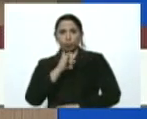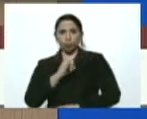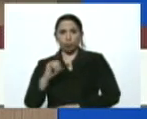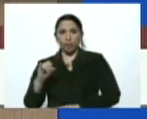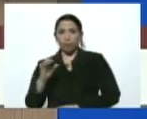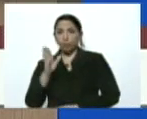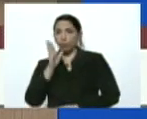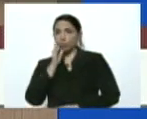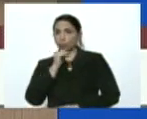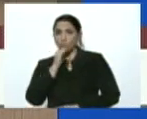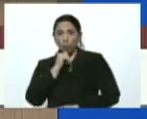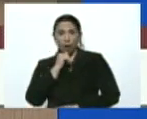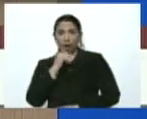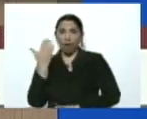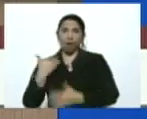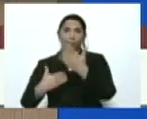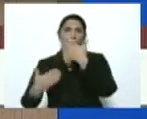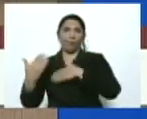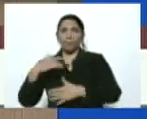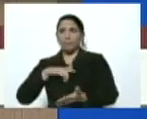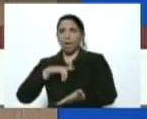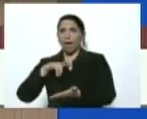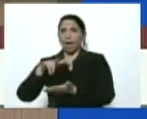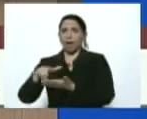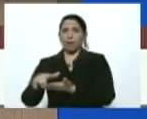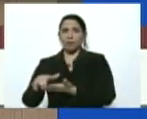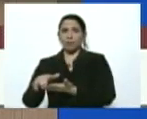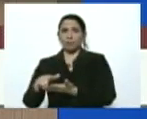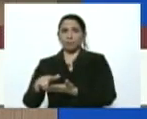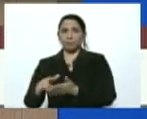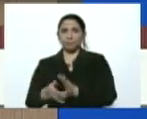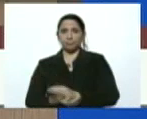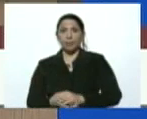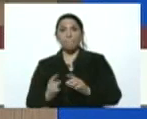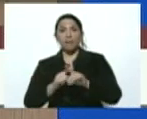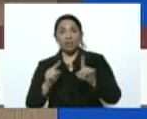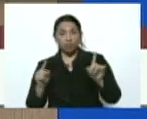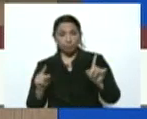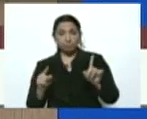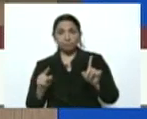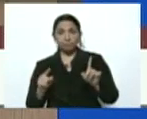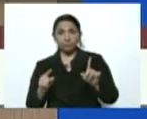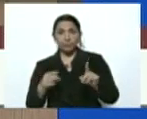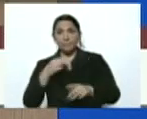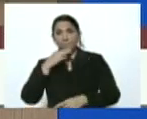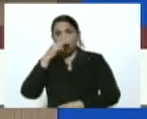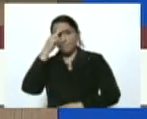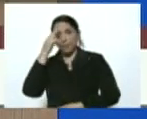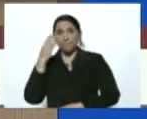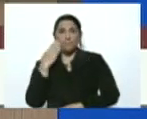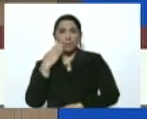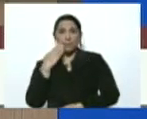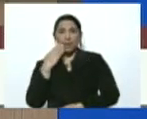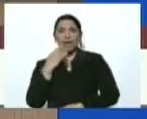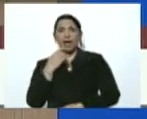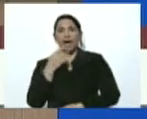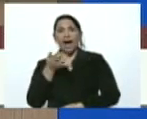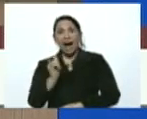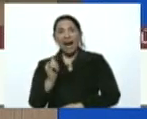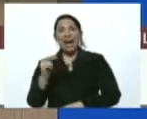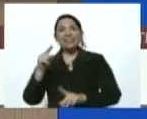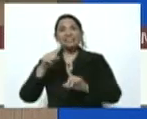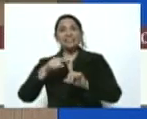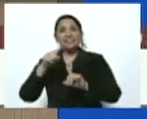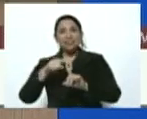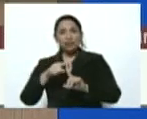No tiene antecedentes de viaje que hayan sido determinados, pero sus padres refieren que hay un tío que viaja